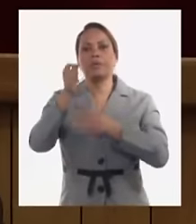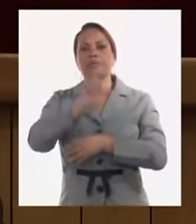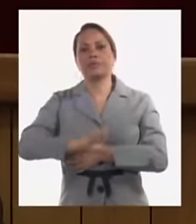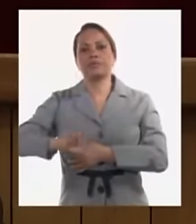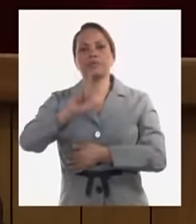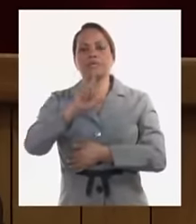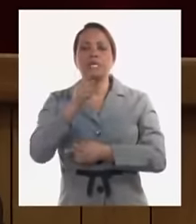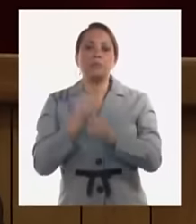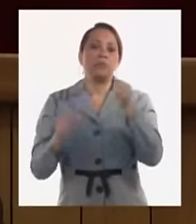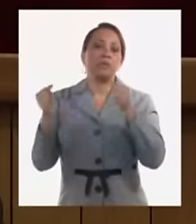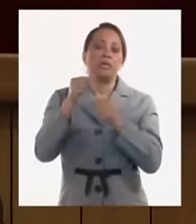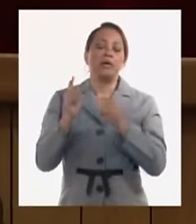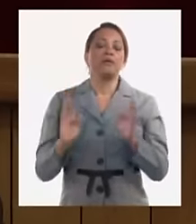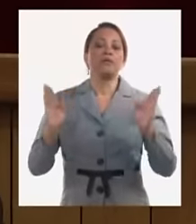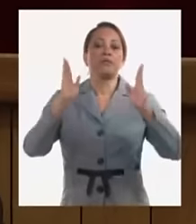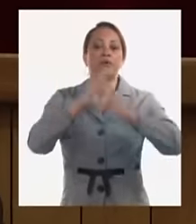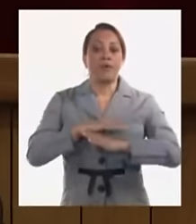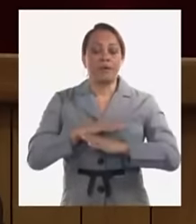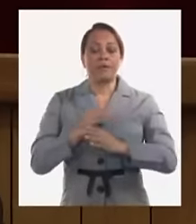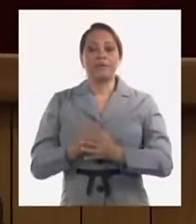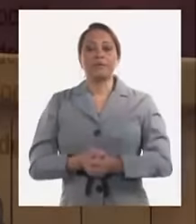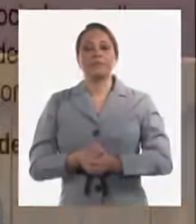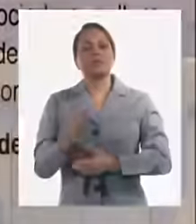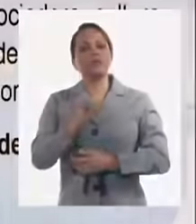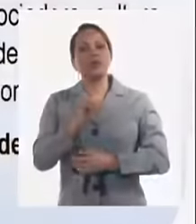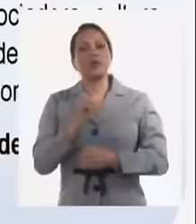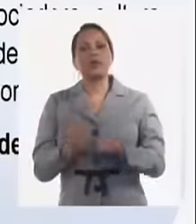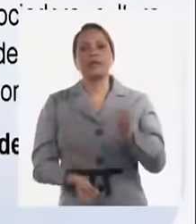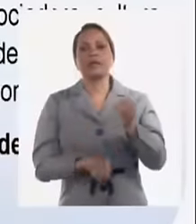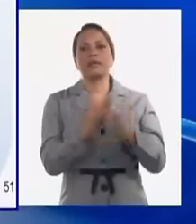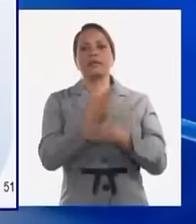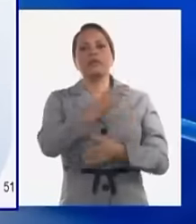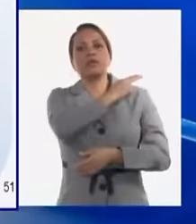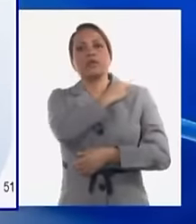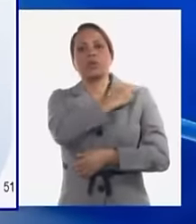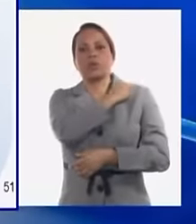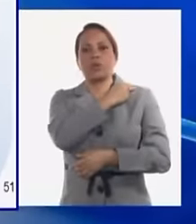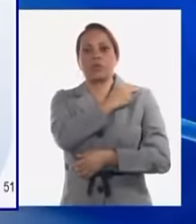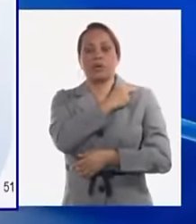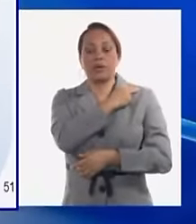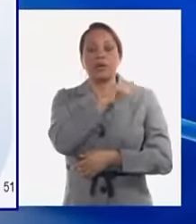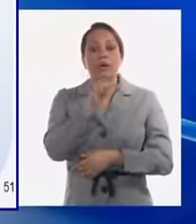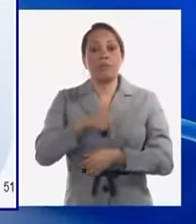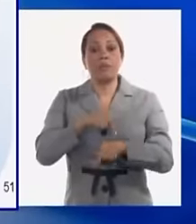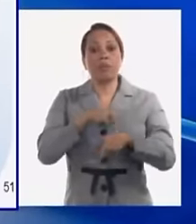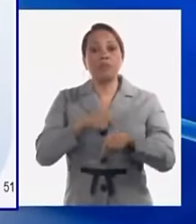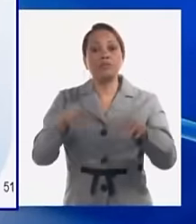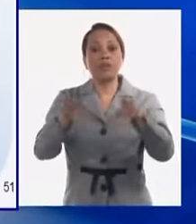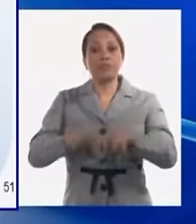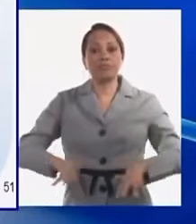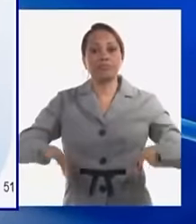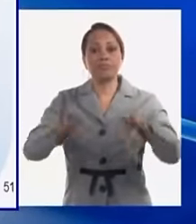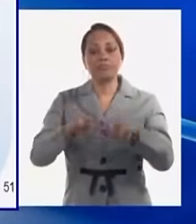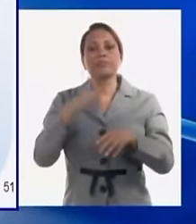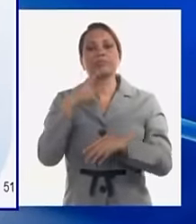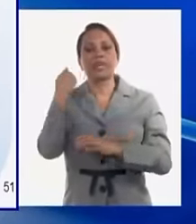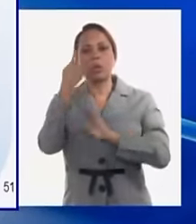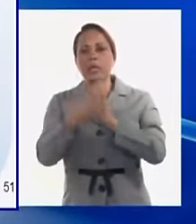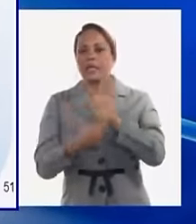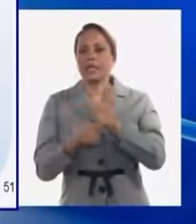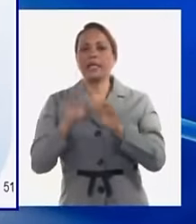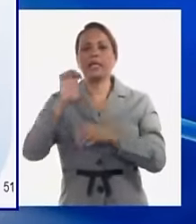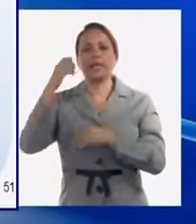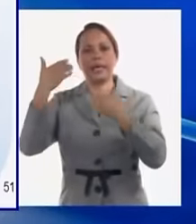los priorizamos siempre igual que la formación de los cuadros en estos momentos que vivimos que tengan cualidades éticas